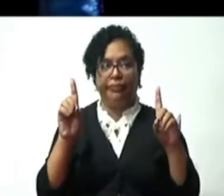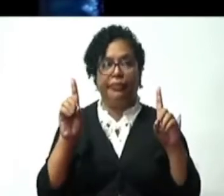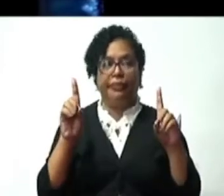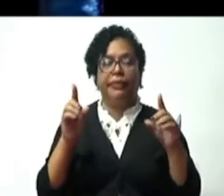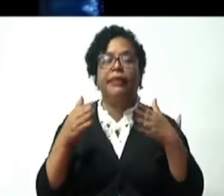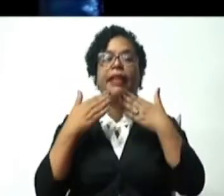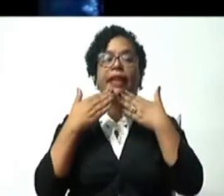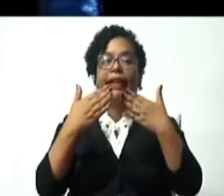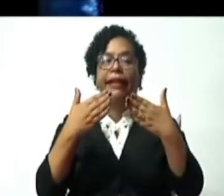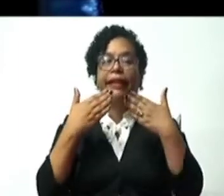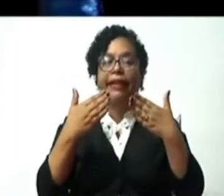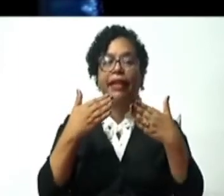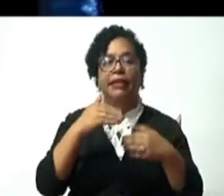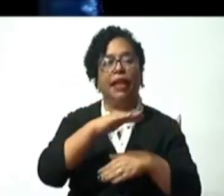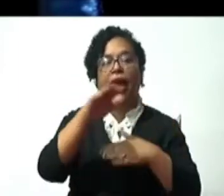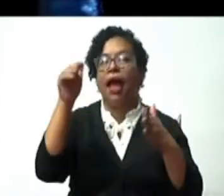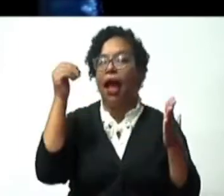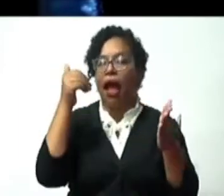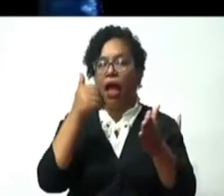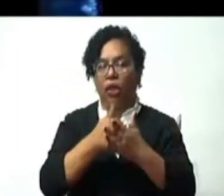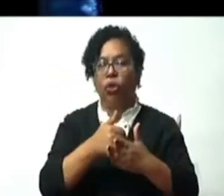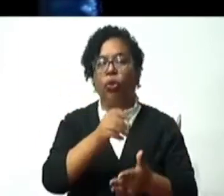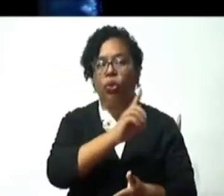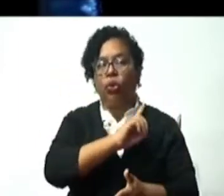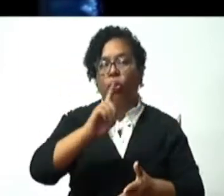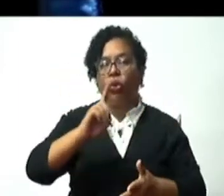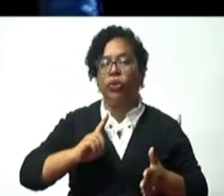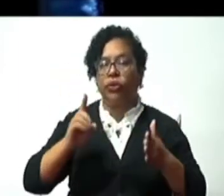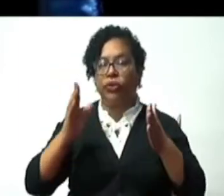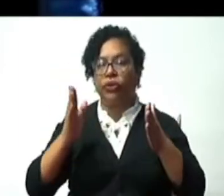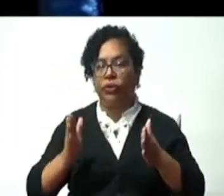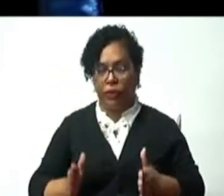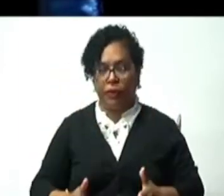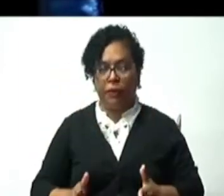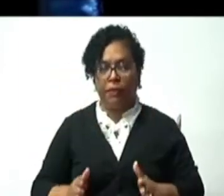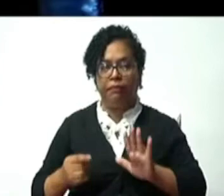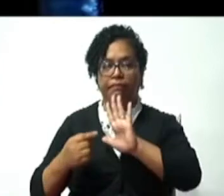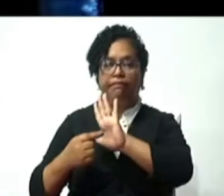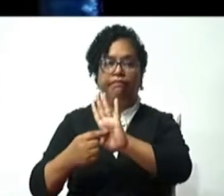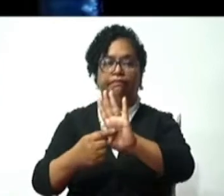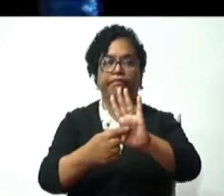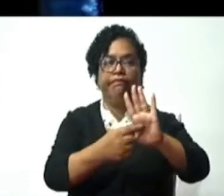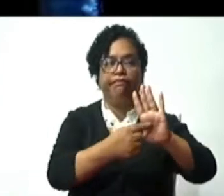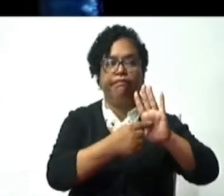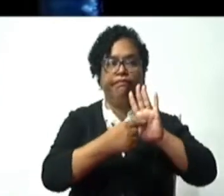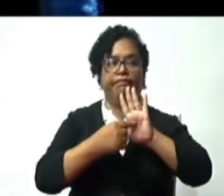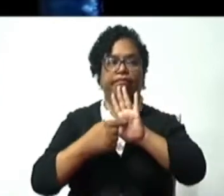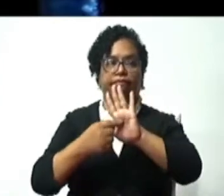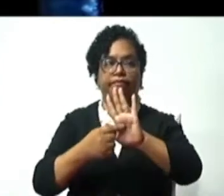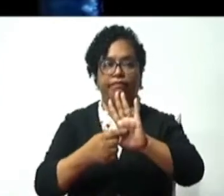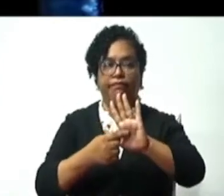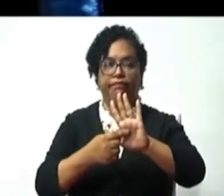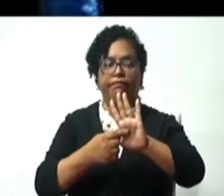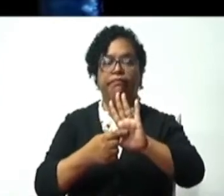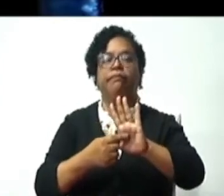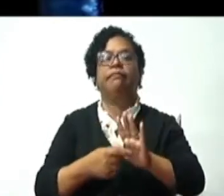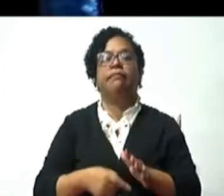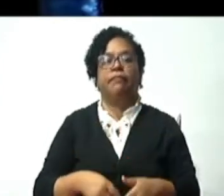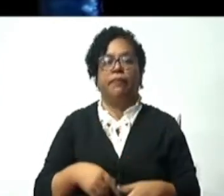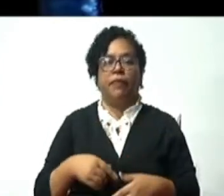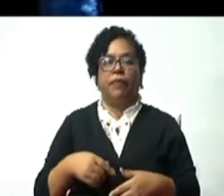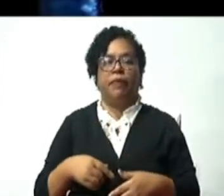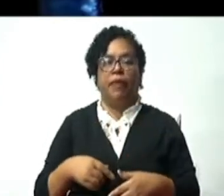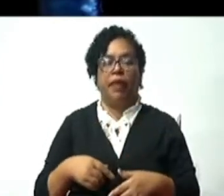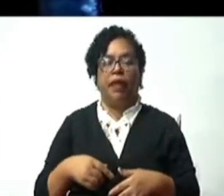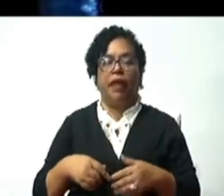representados en este Congreso Nacional que presentaron su no objeción o su apoyo frente a la